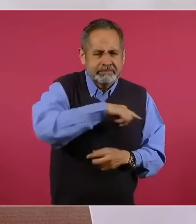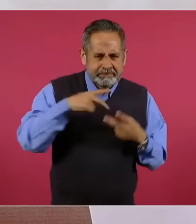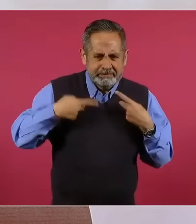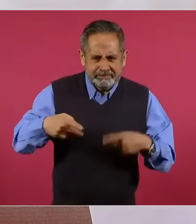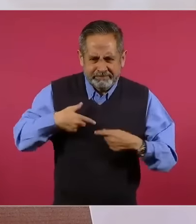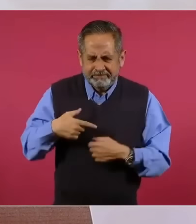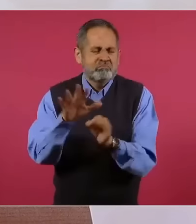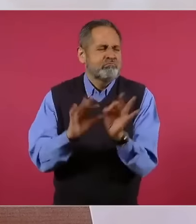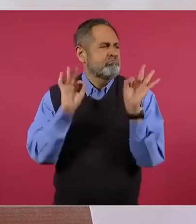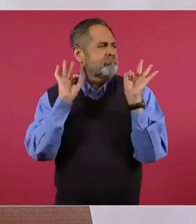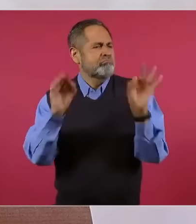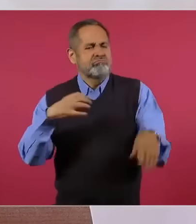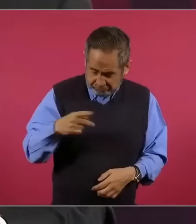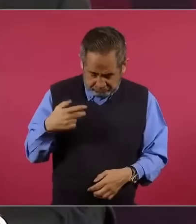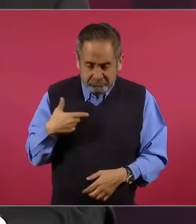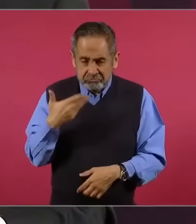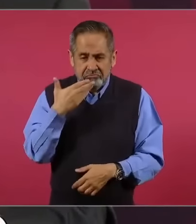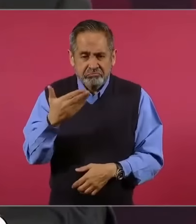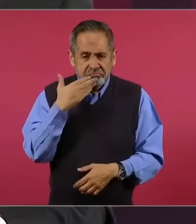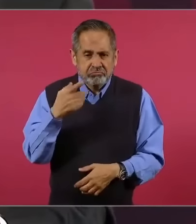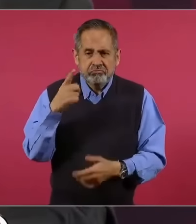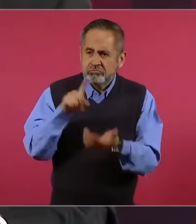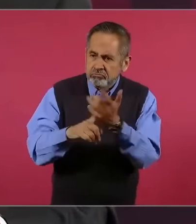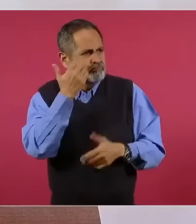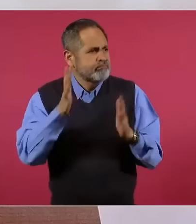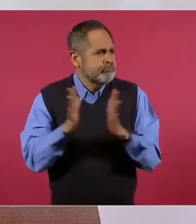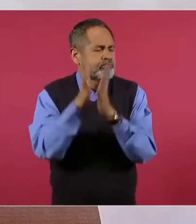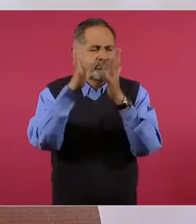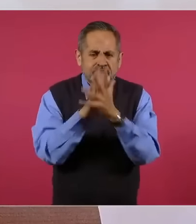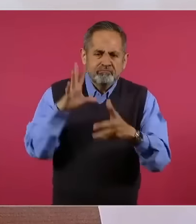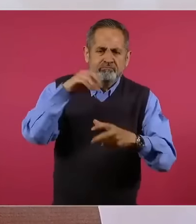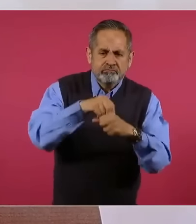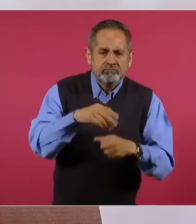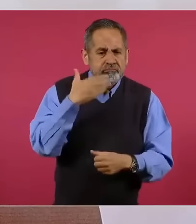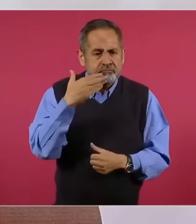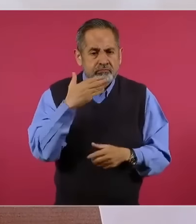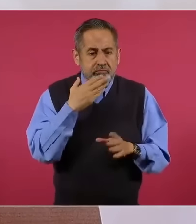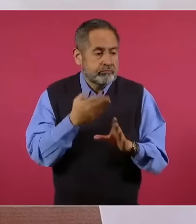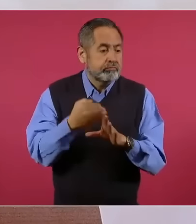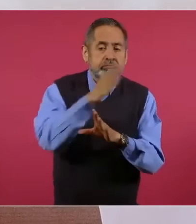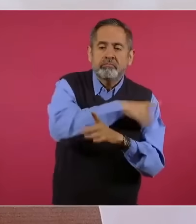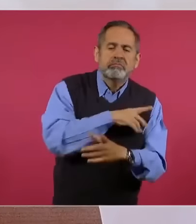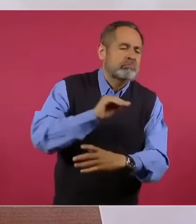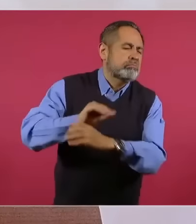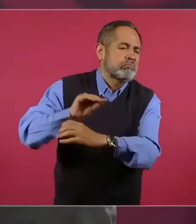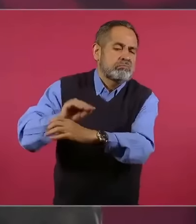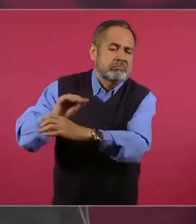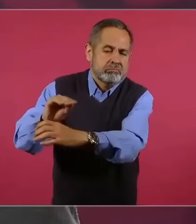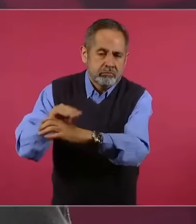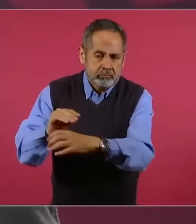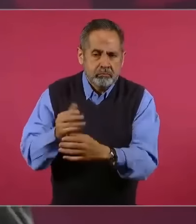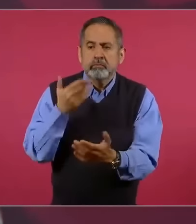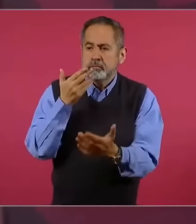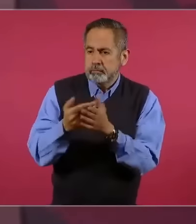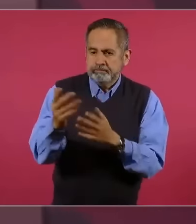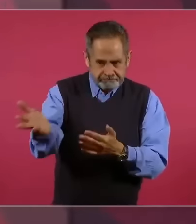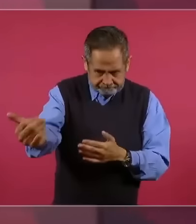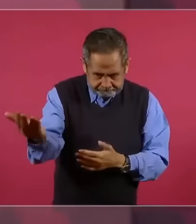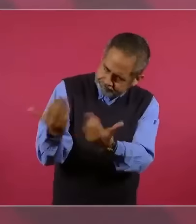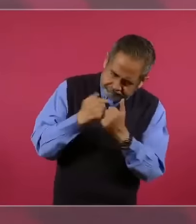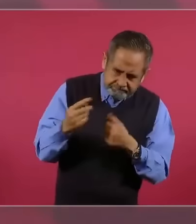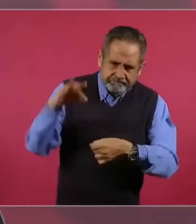contenta con su participación. Antes no eran tomados en cuenta. Ahora son los actores